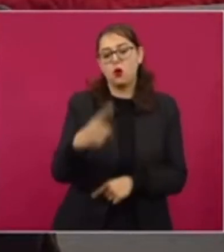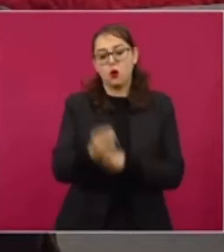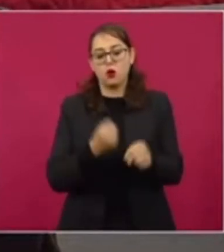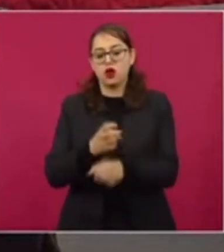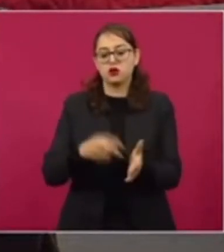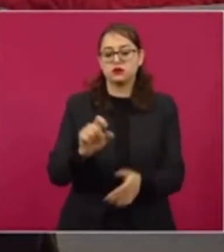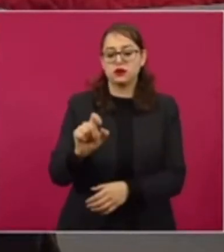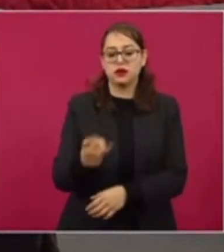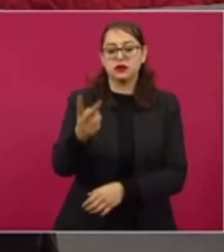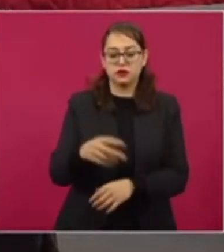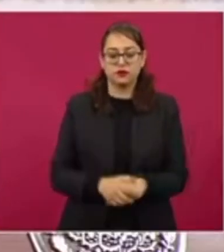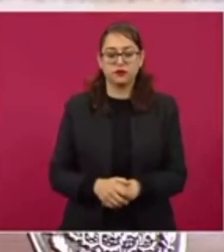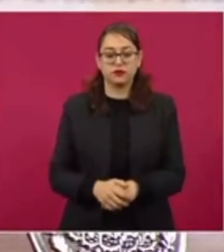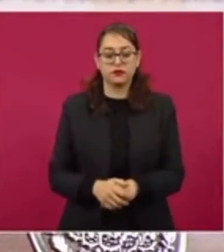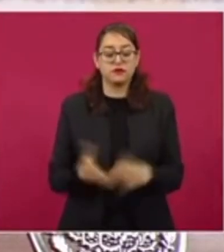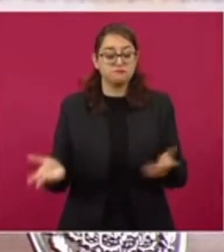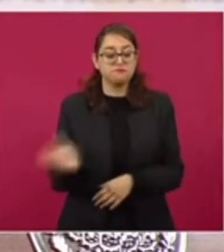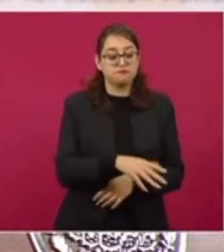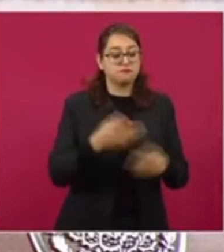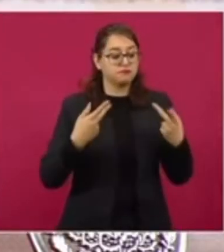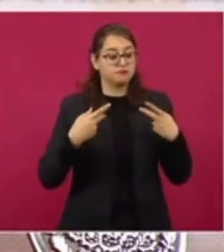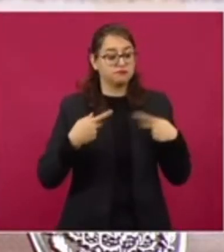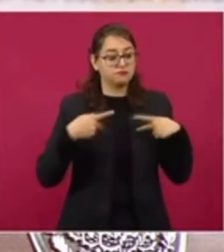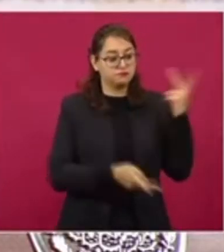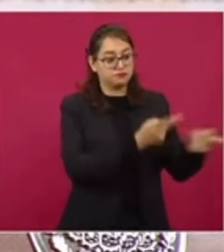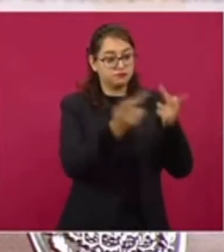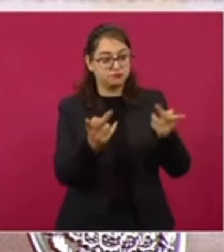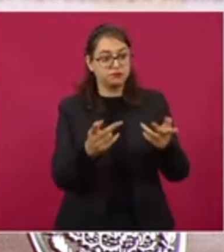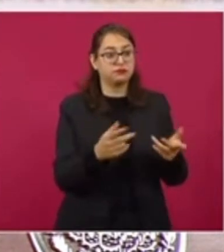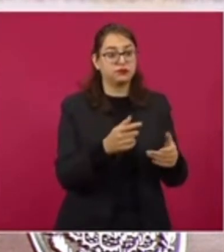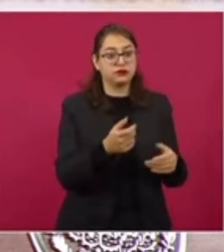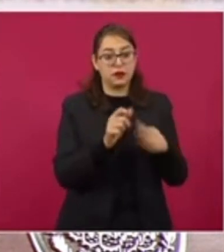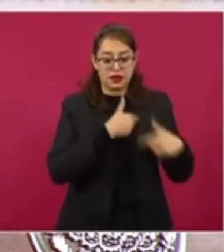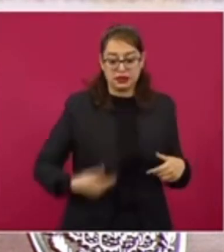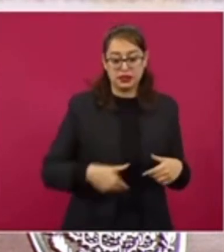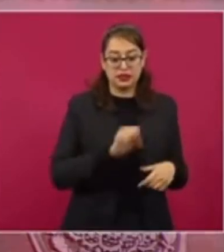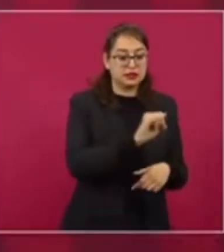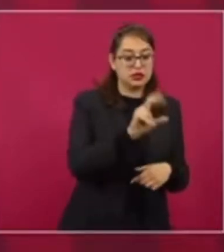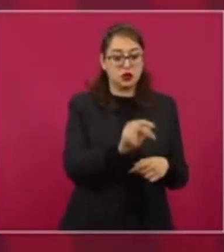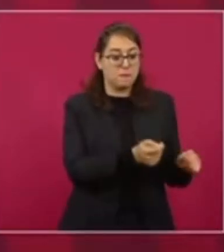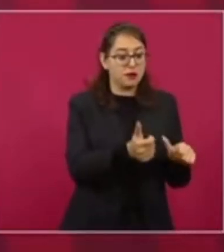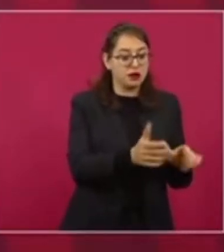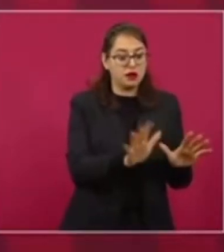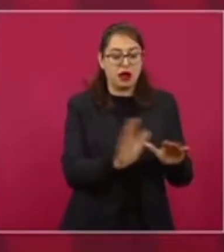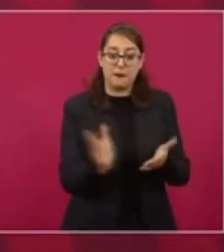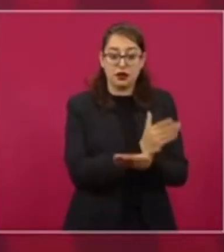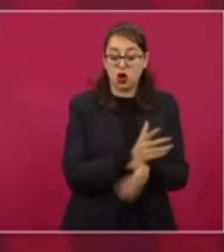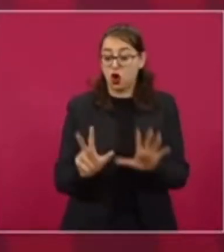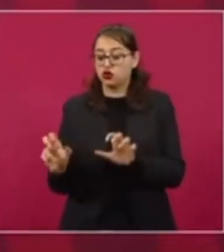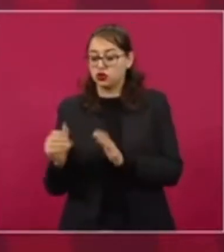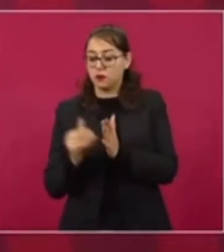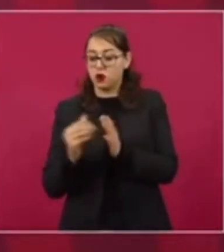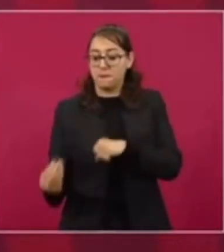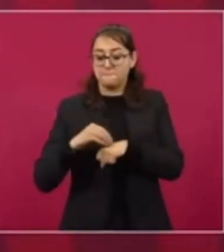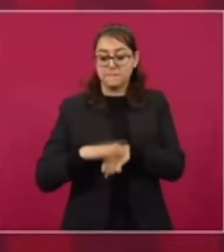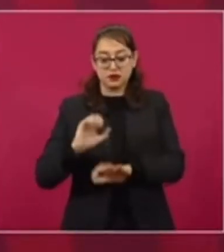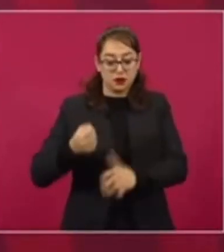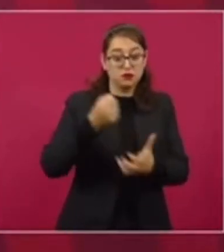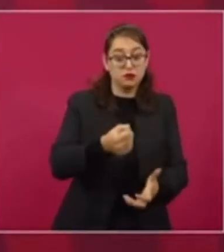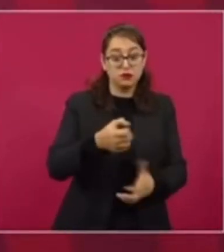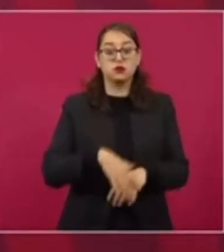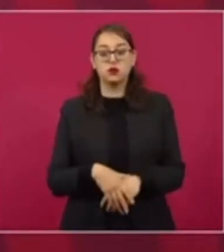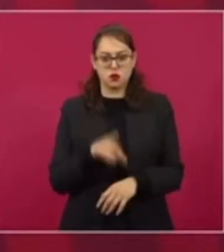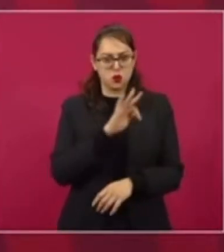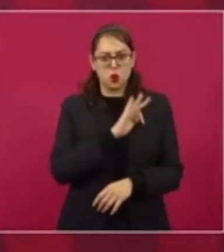Sin considerar las insignaciones para revocación de mandato y consulta popular, el INE cuenta con 830 millones de pesos adicionales a su presupuesto normal, los cuales, en su caso, podrían ser destinados